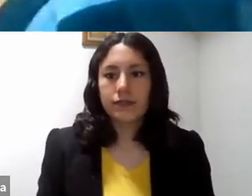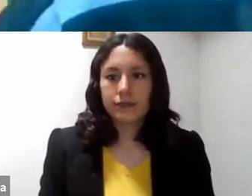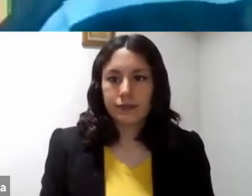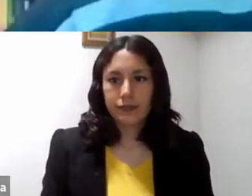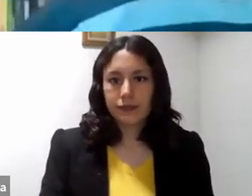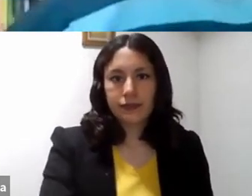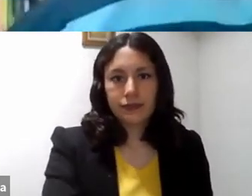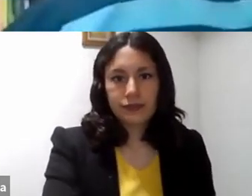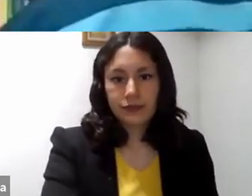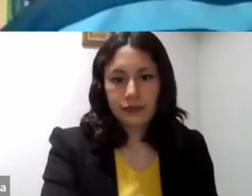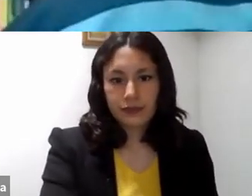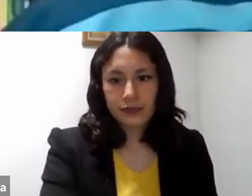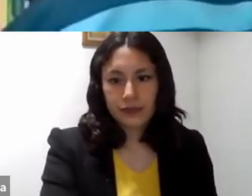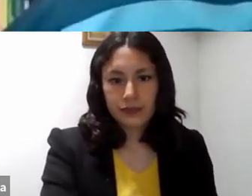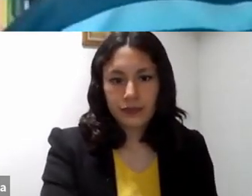Pues retomando